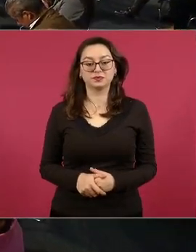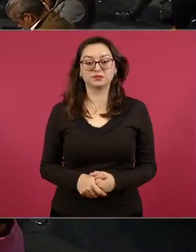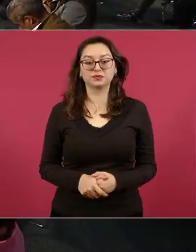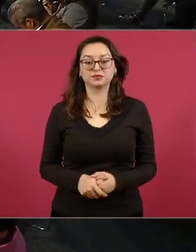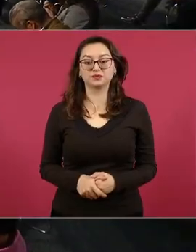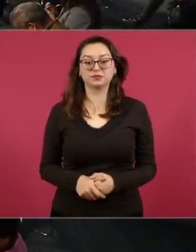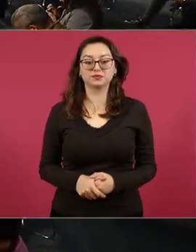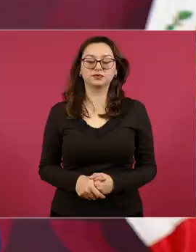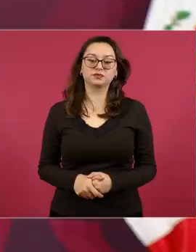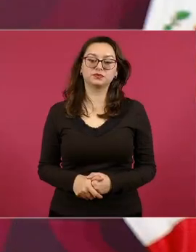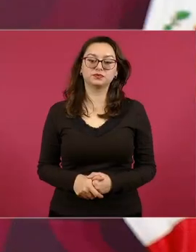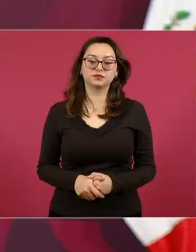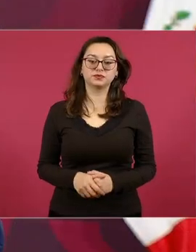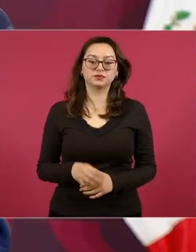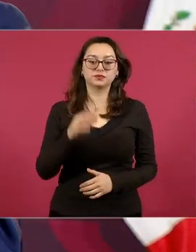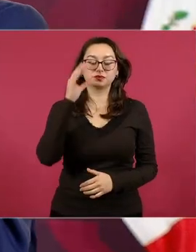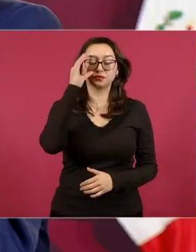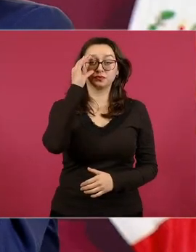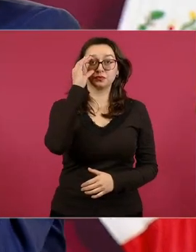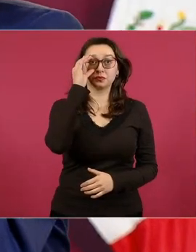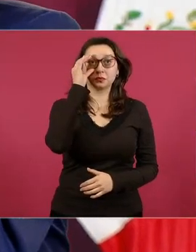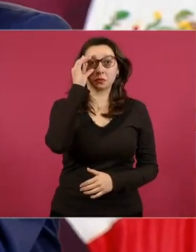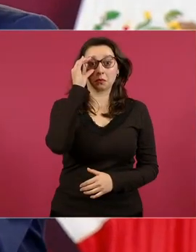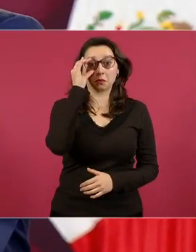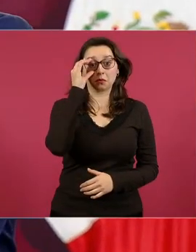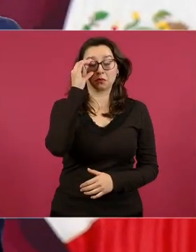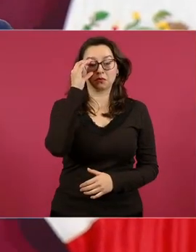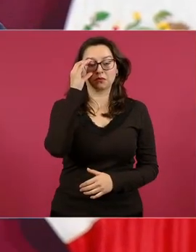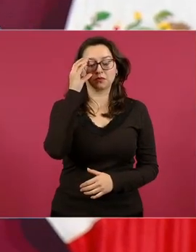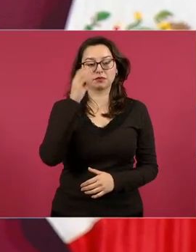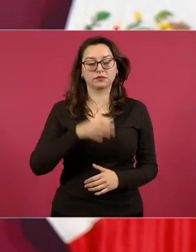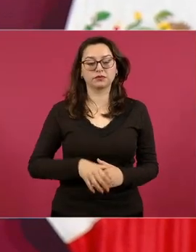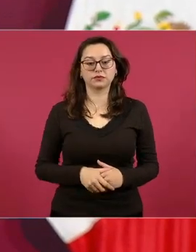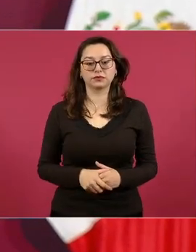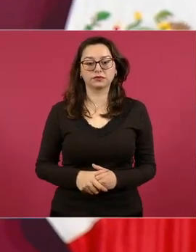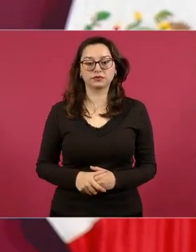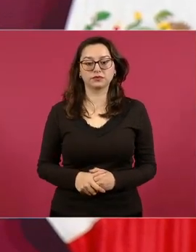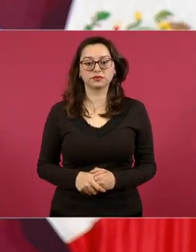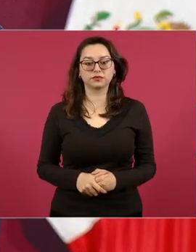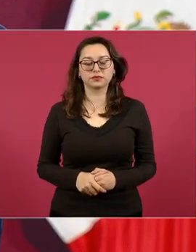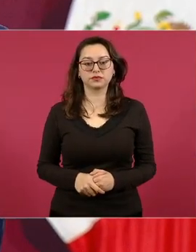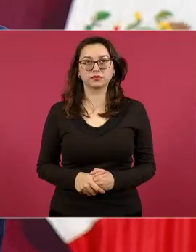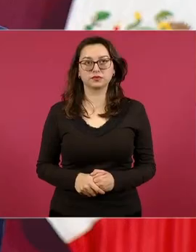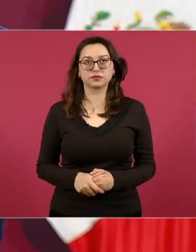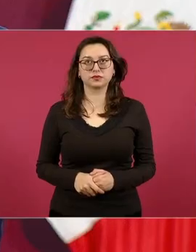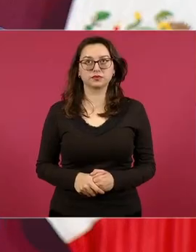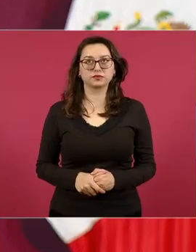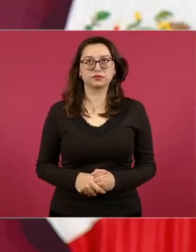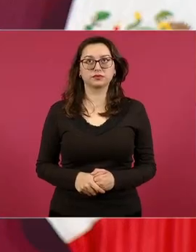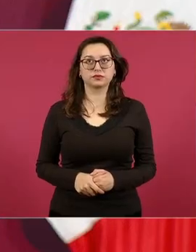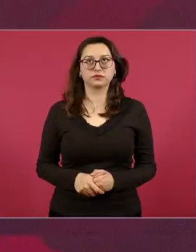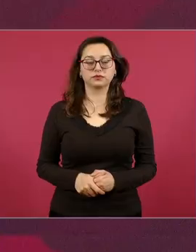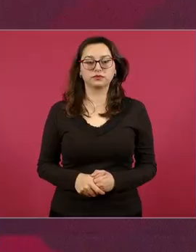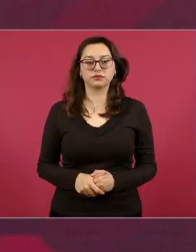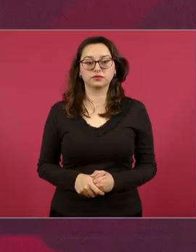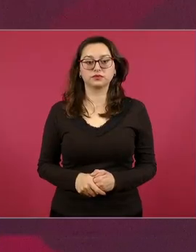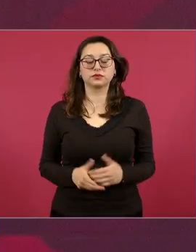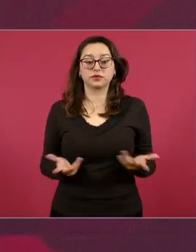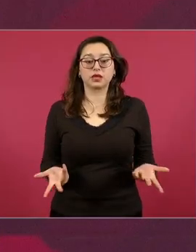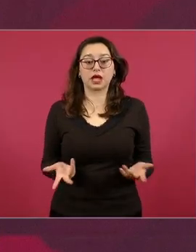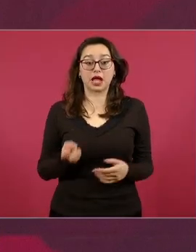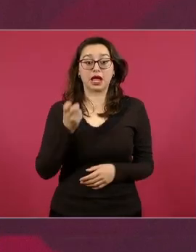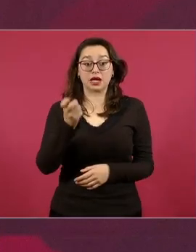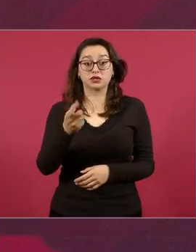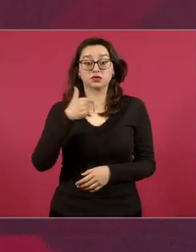de las frases y de la continuidad que yo espero